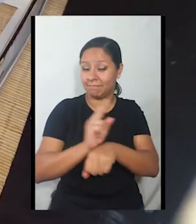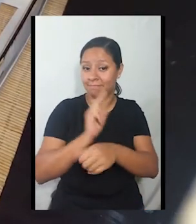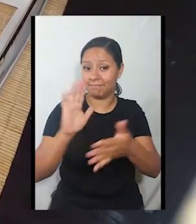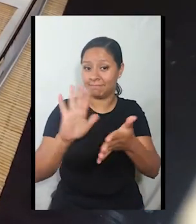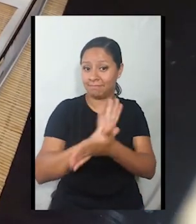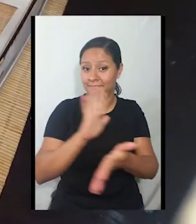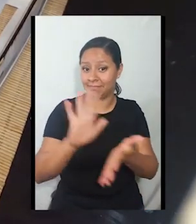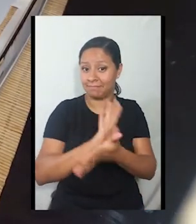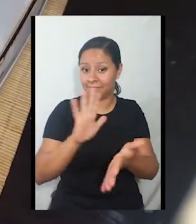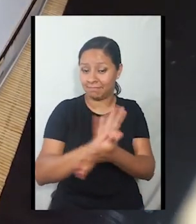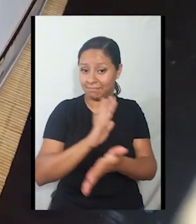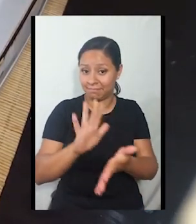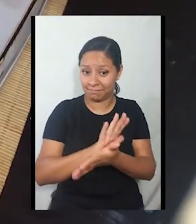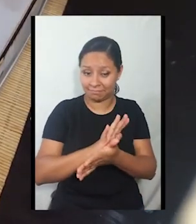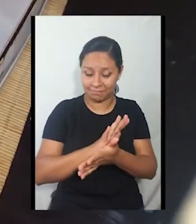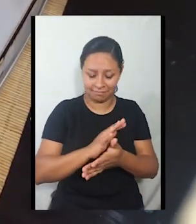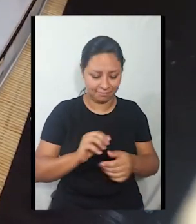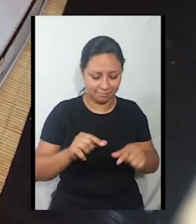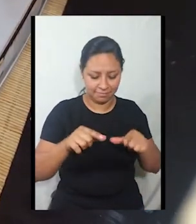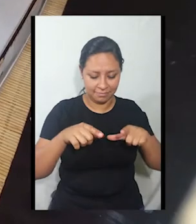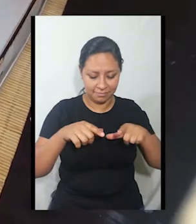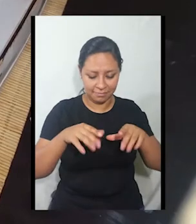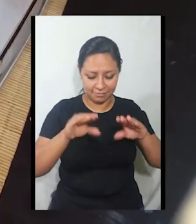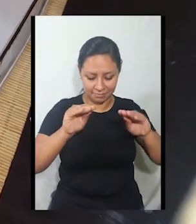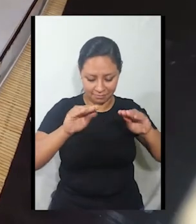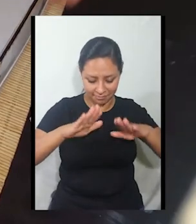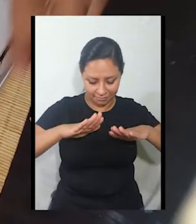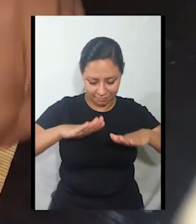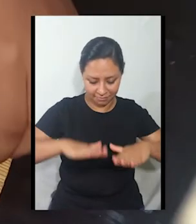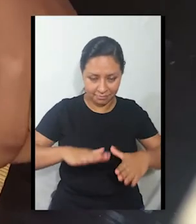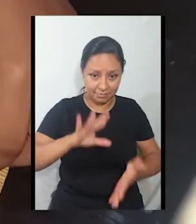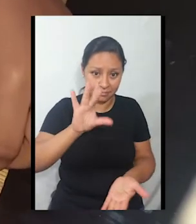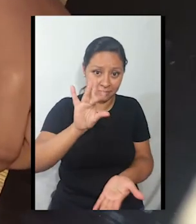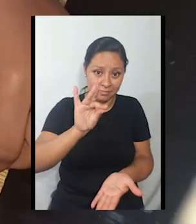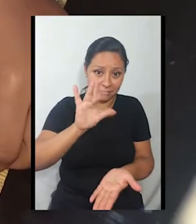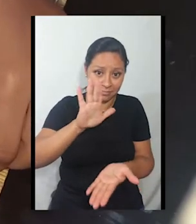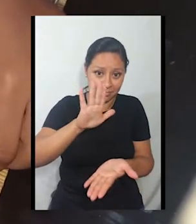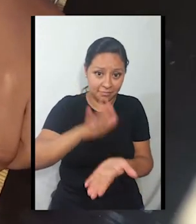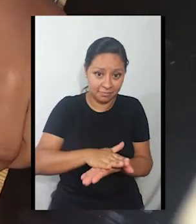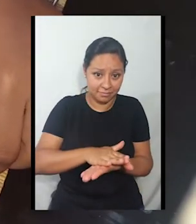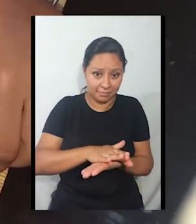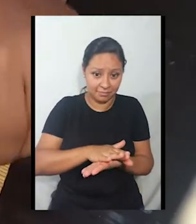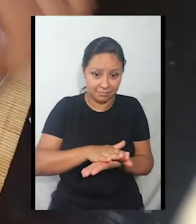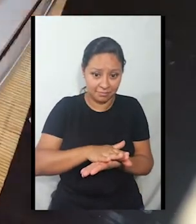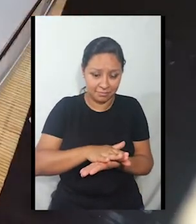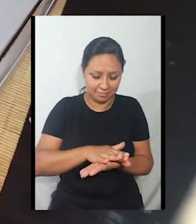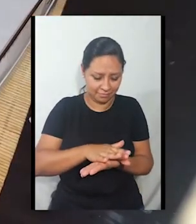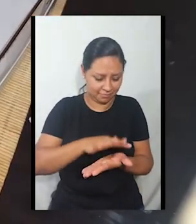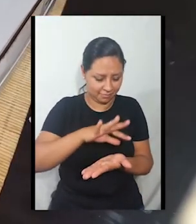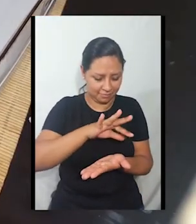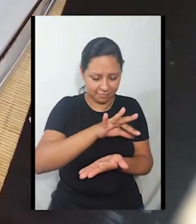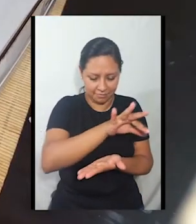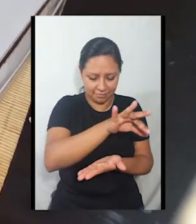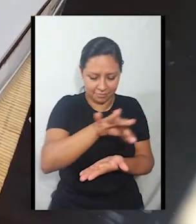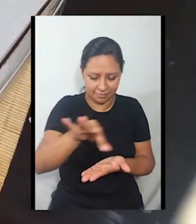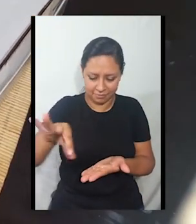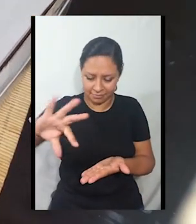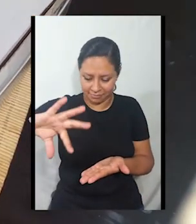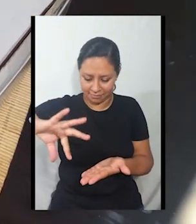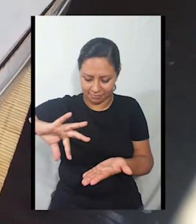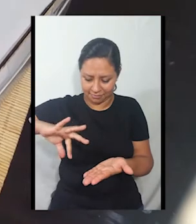de papel cebolla y la vamos a pegar en el centro.